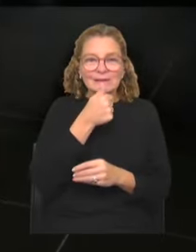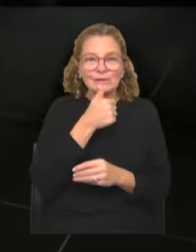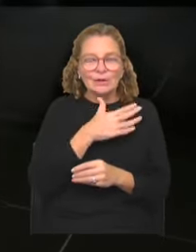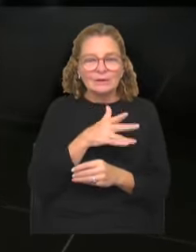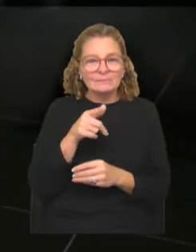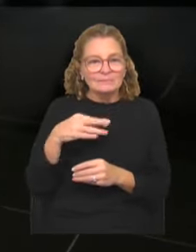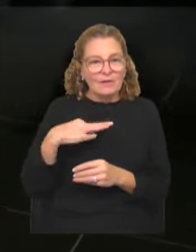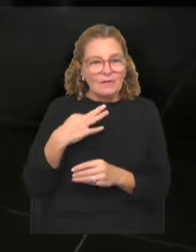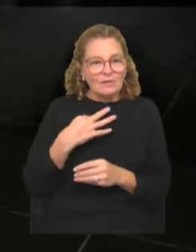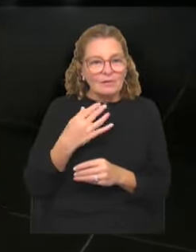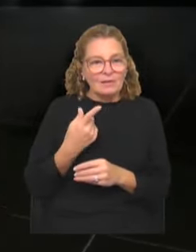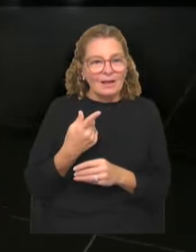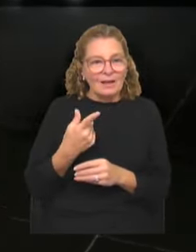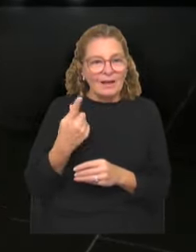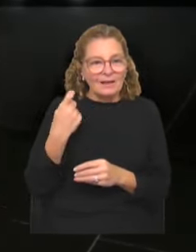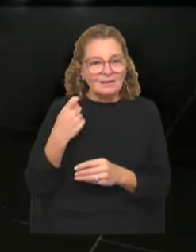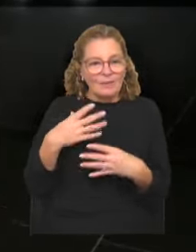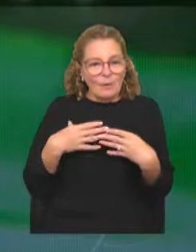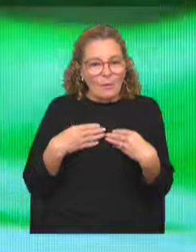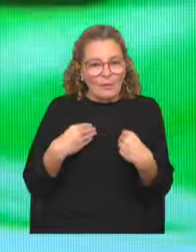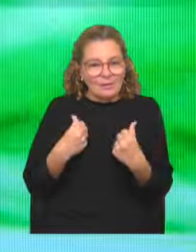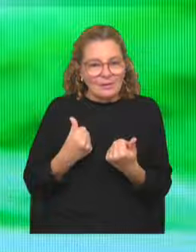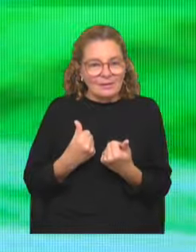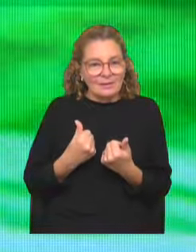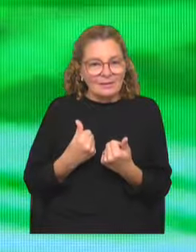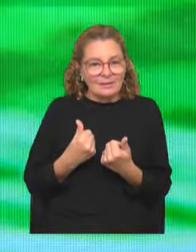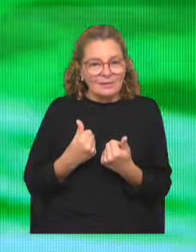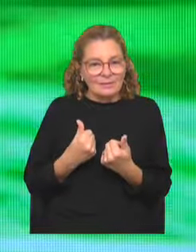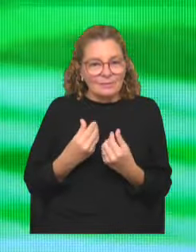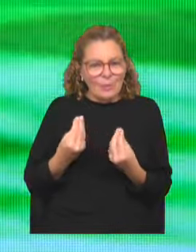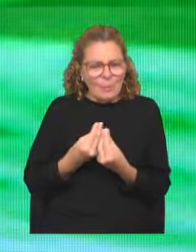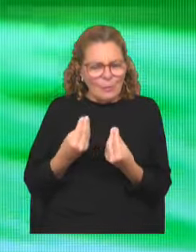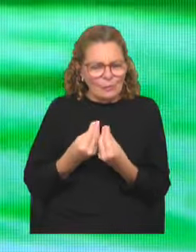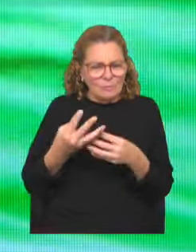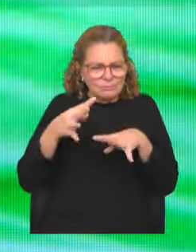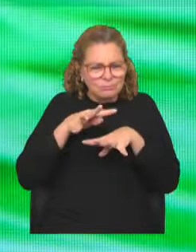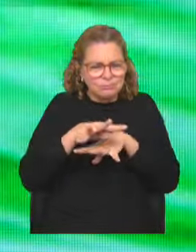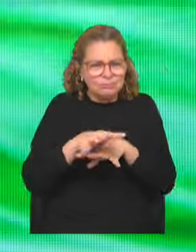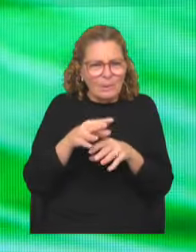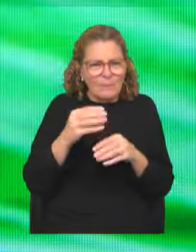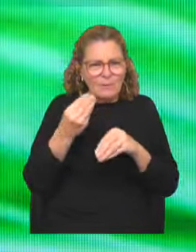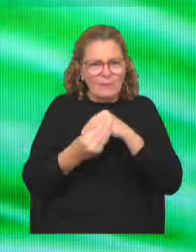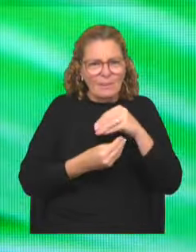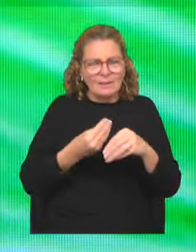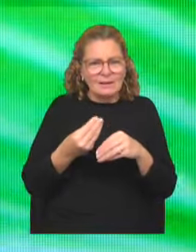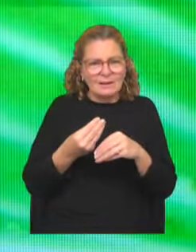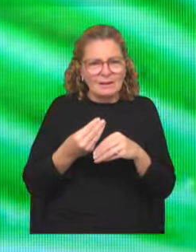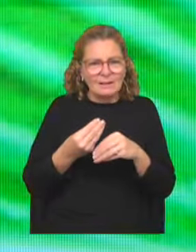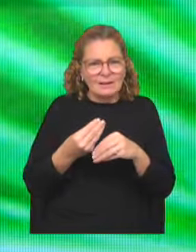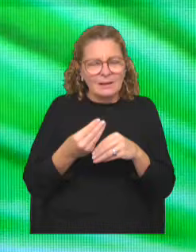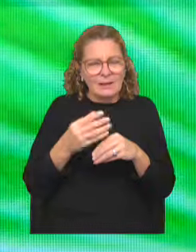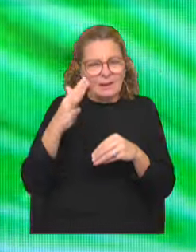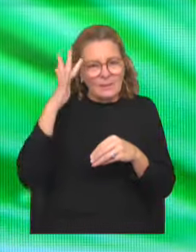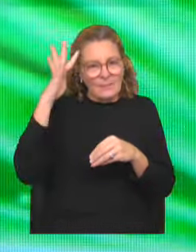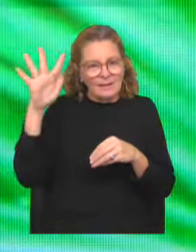pero allí vivo? Muy, muy emocionante. Además estábamos a sala llena. Los familiares estaban, imagínate, en